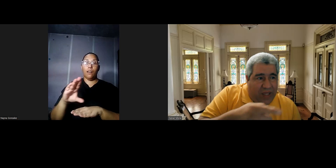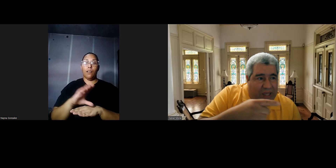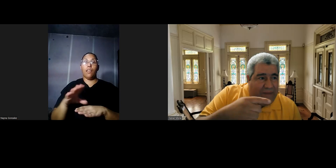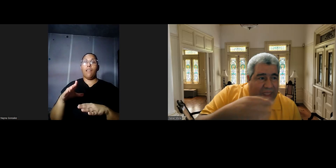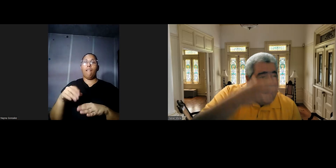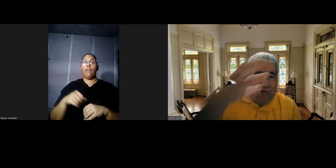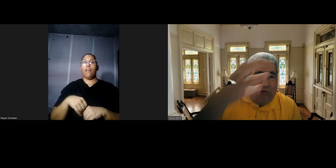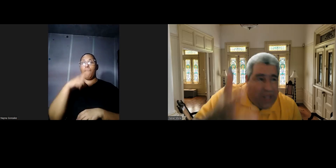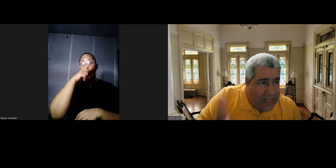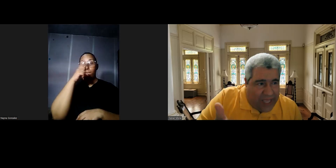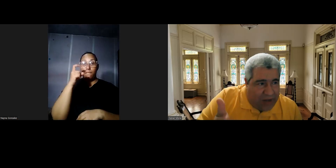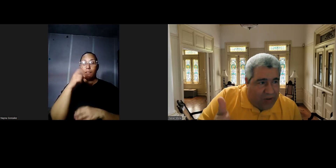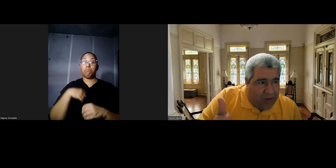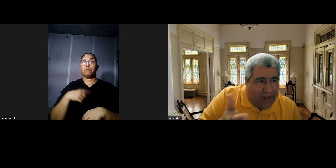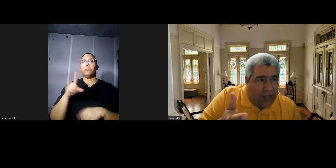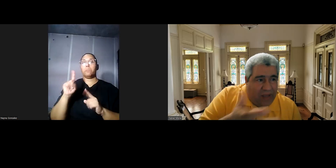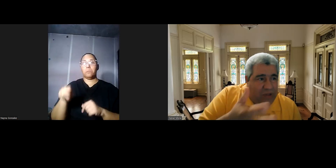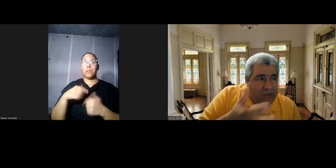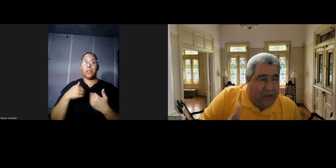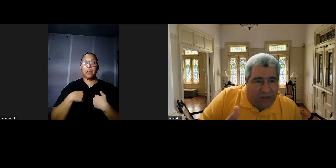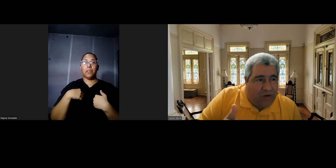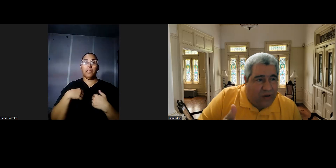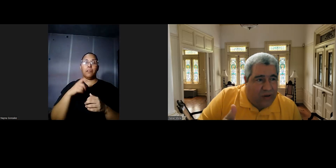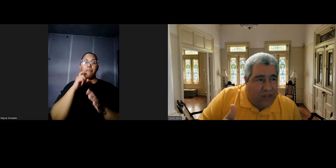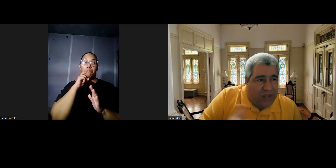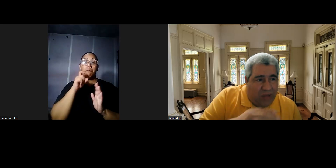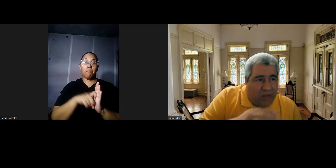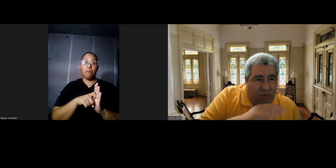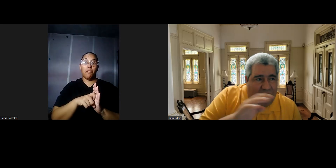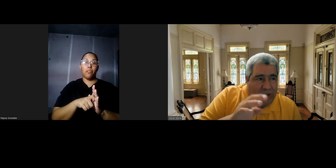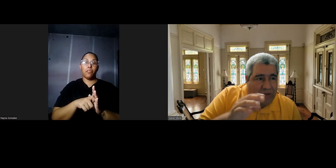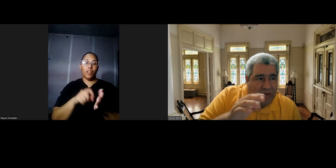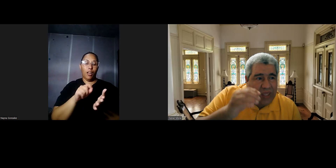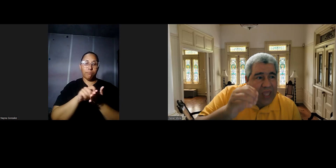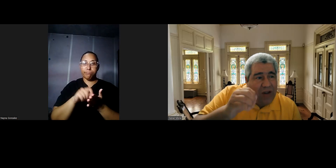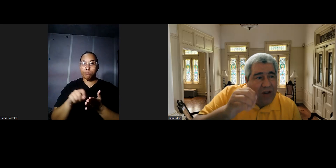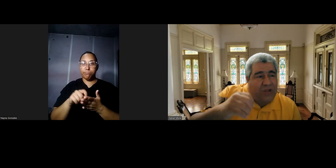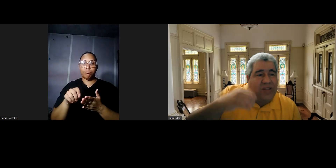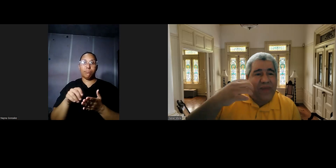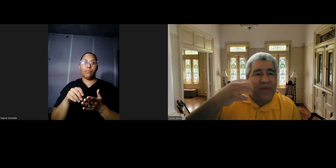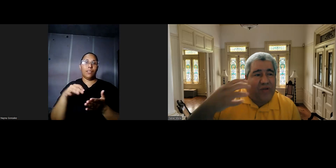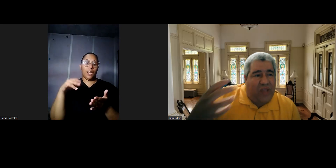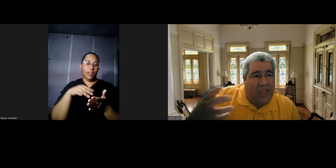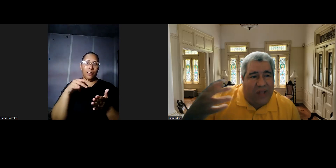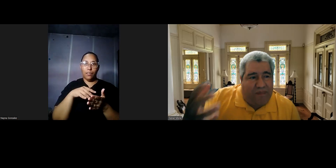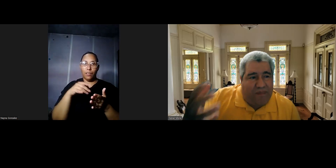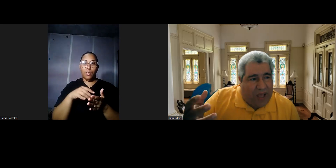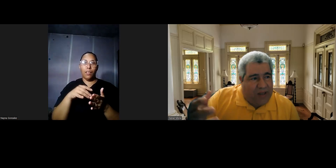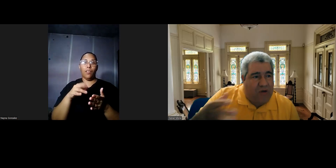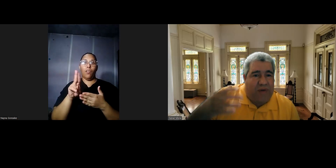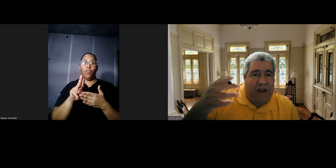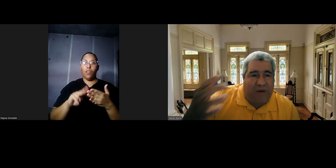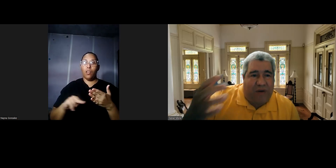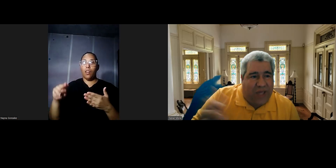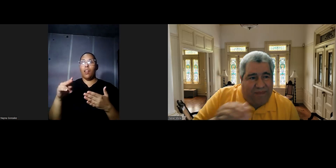sea usted lee el diario de Margarita cuando está estudiando en la universidad o sea eso es una joya o sea usted los sentimientos de ella hacia el padre